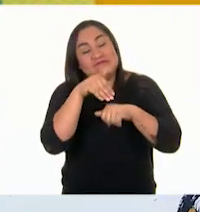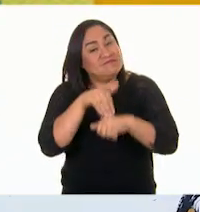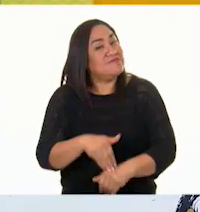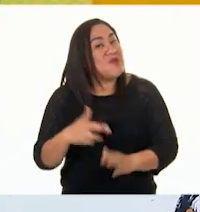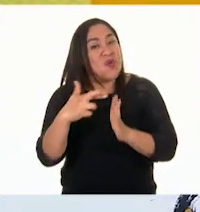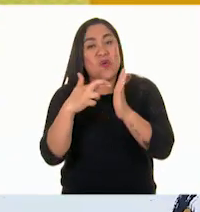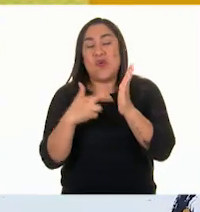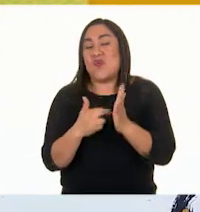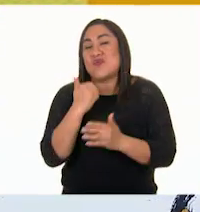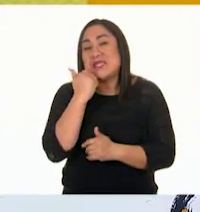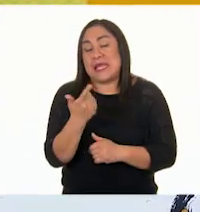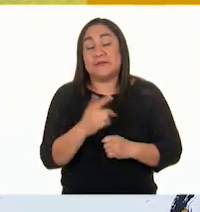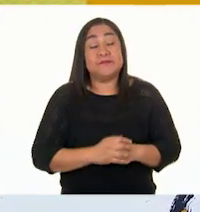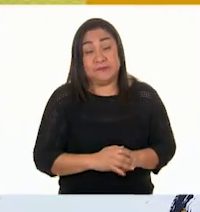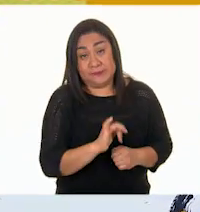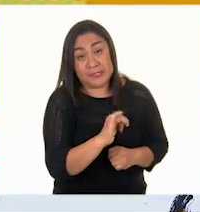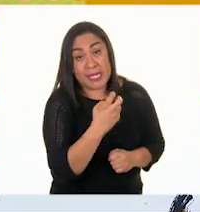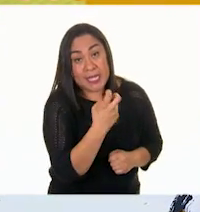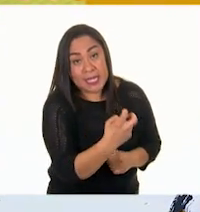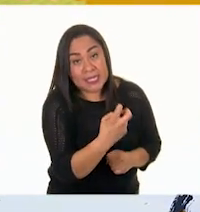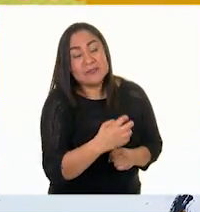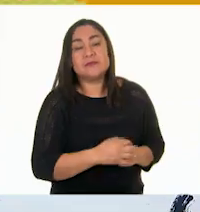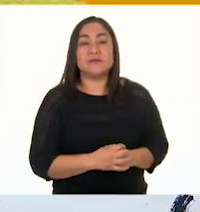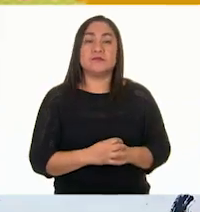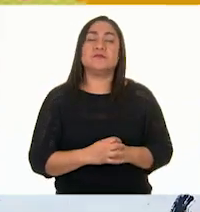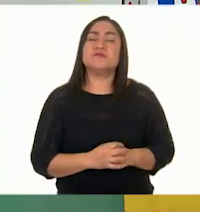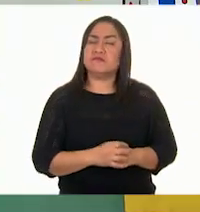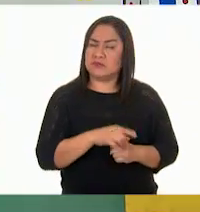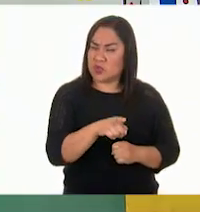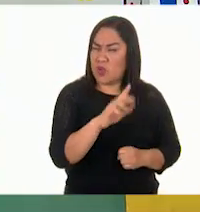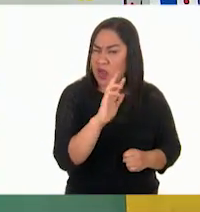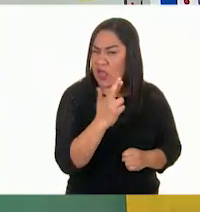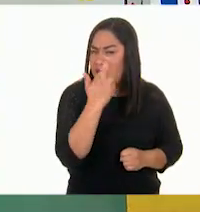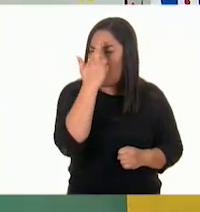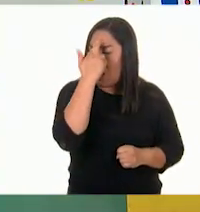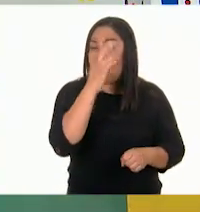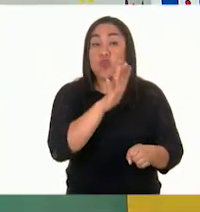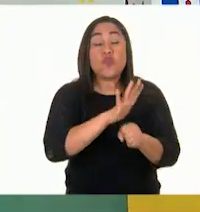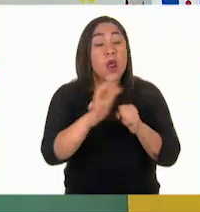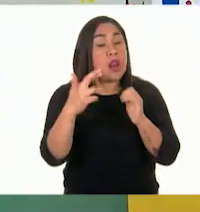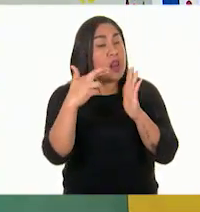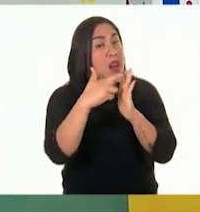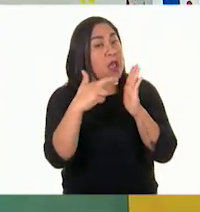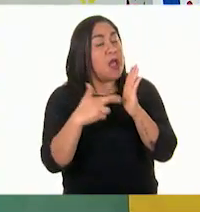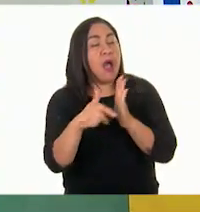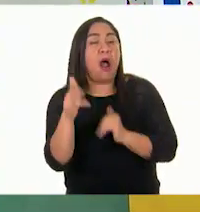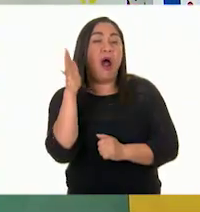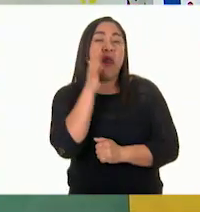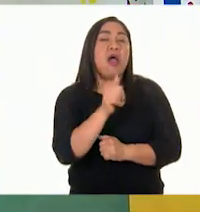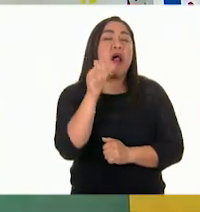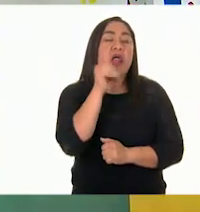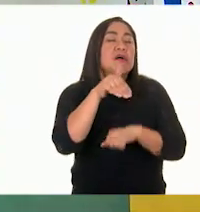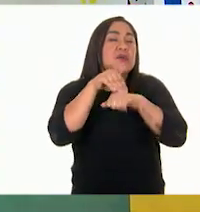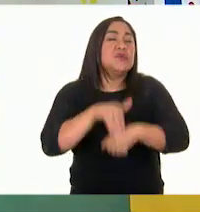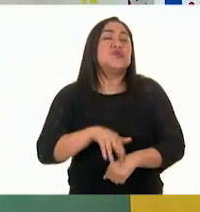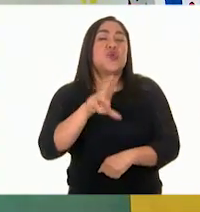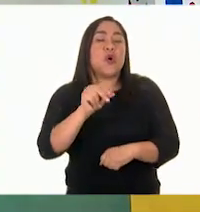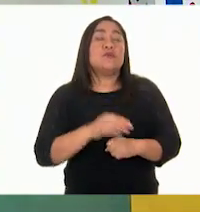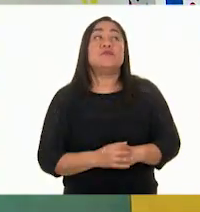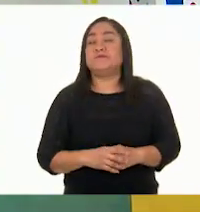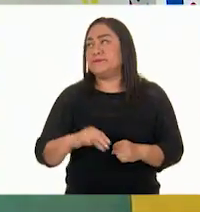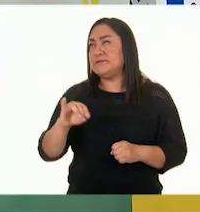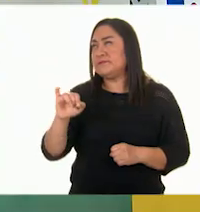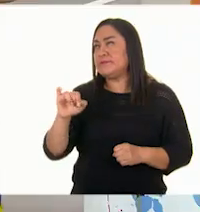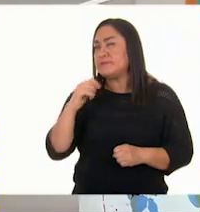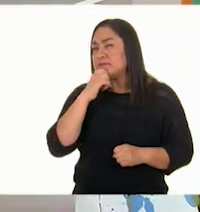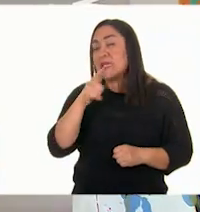las reglas. Así es. ¿Recuerda cuál fue una regla que no siguió Pinocho? Sí, por ejemplo,